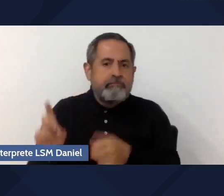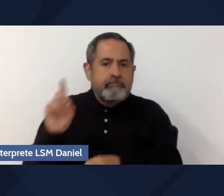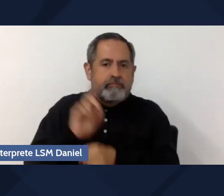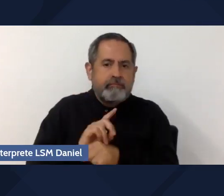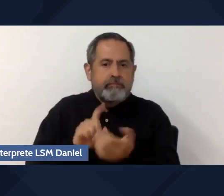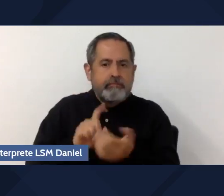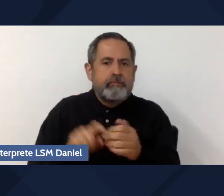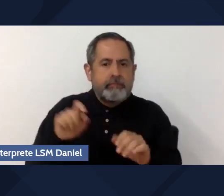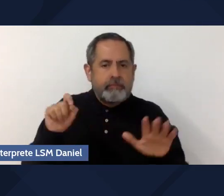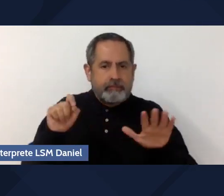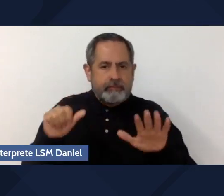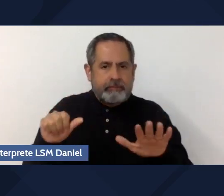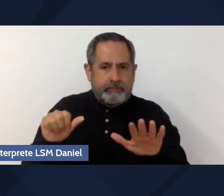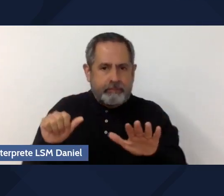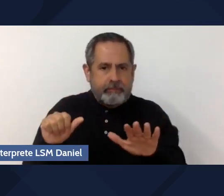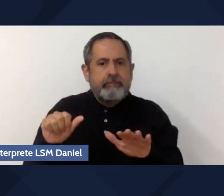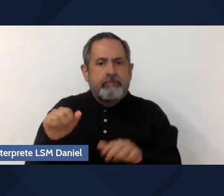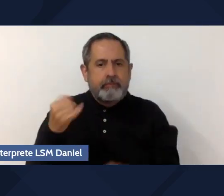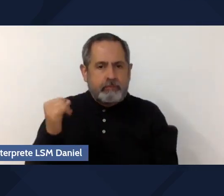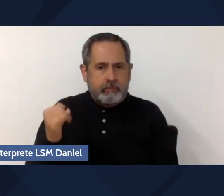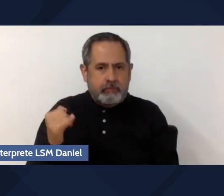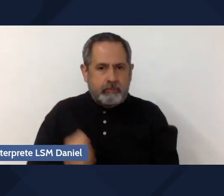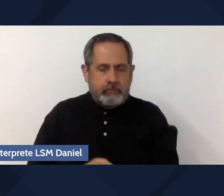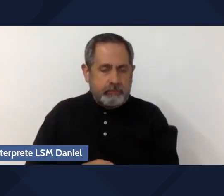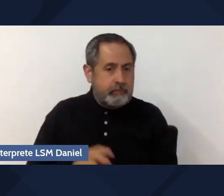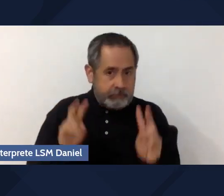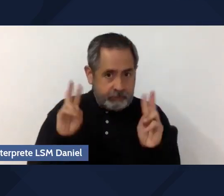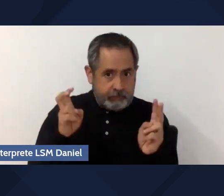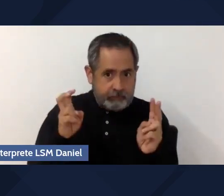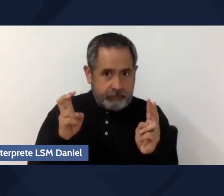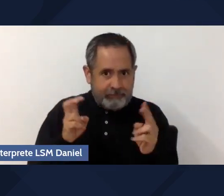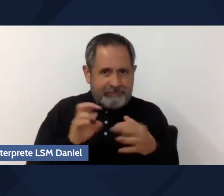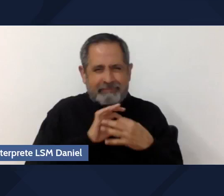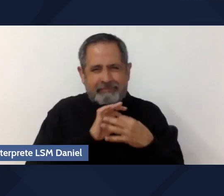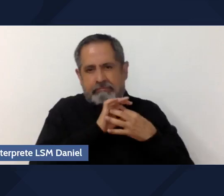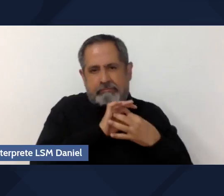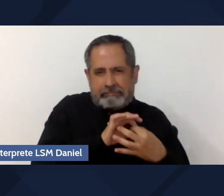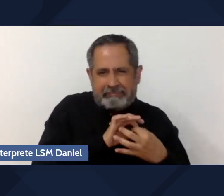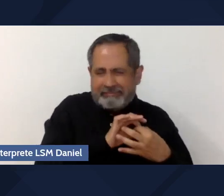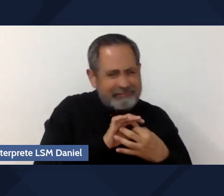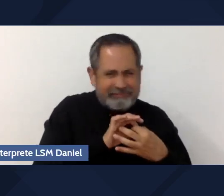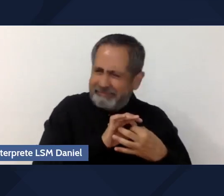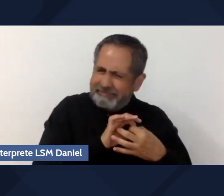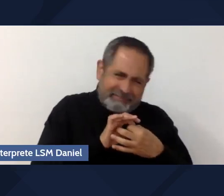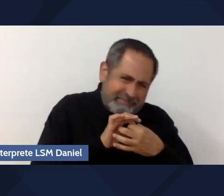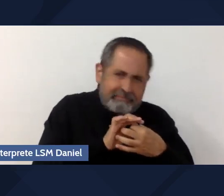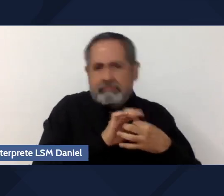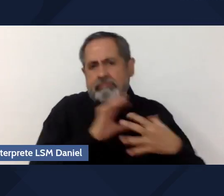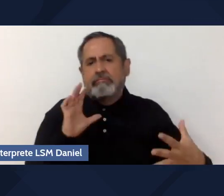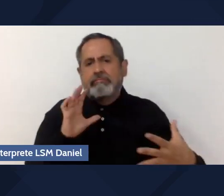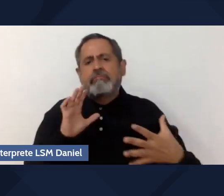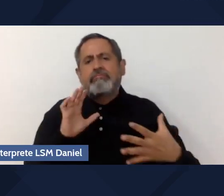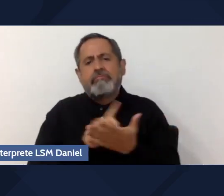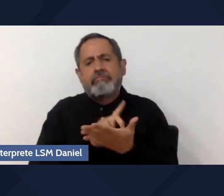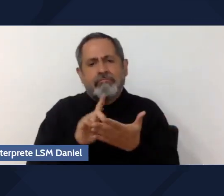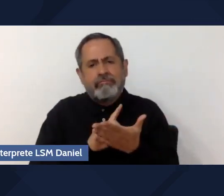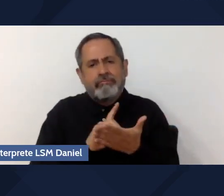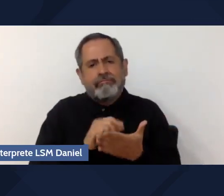¿no? Y, pues, bueno, el tema es Viviendo sin Ataduras, Estrategias para la Prevención de Adicciones.